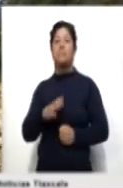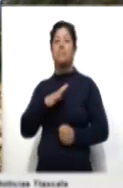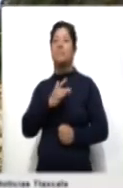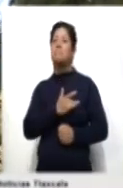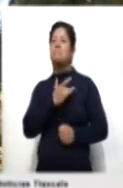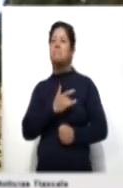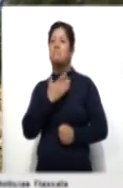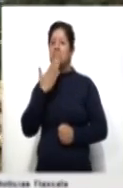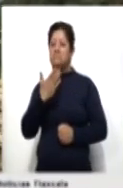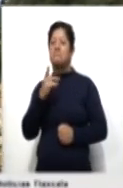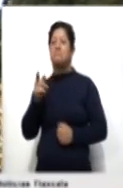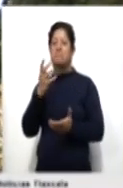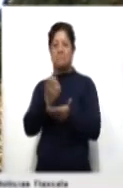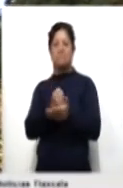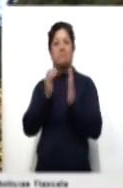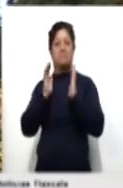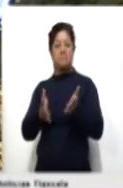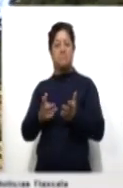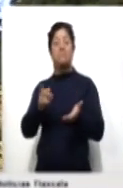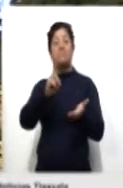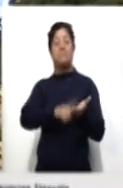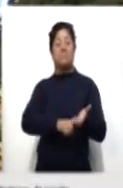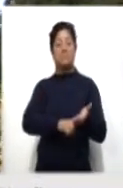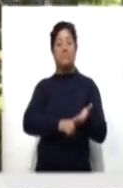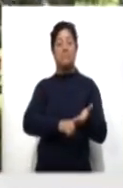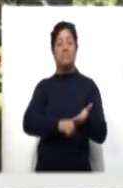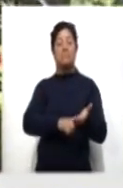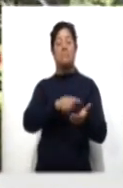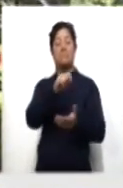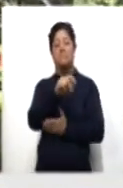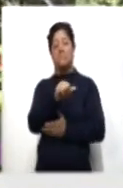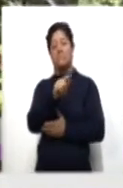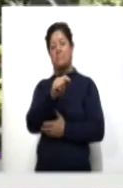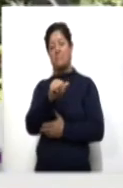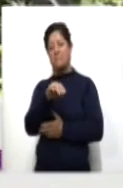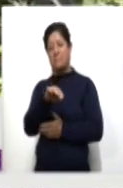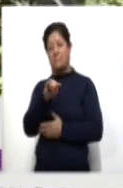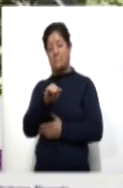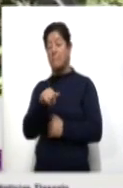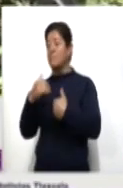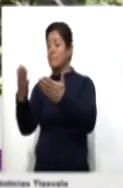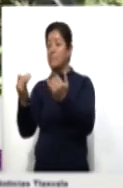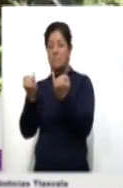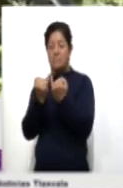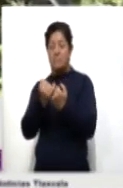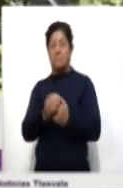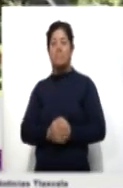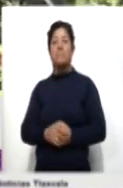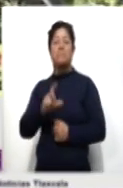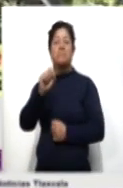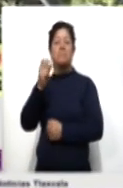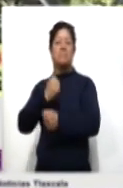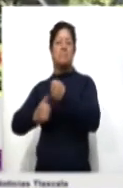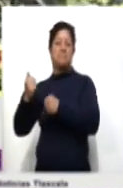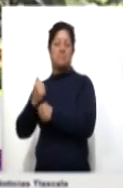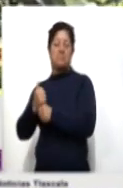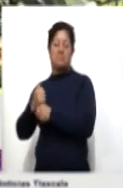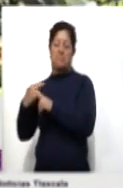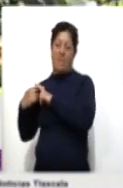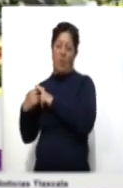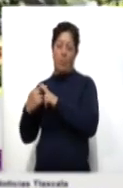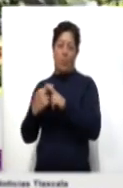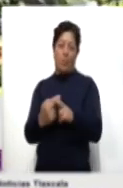satisfecho con los logros que ha obtenido dentro y fuera del tatami. Son más de 20 años desde que me inicié en el taekwondo